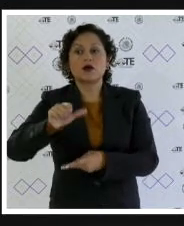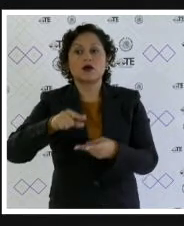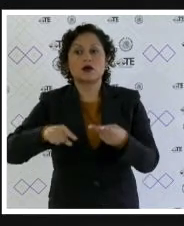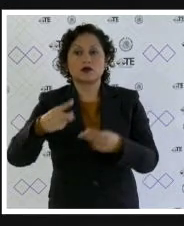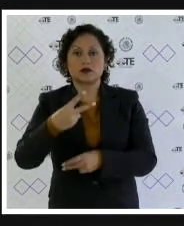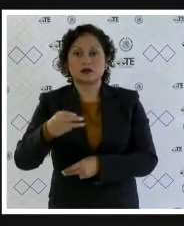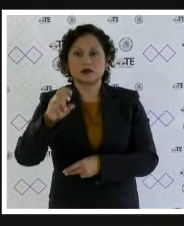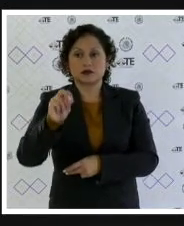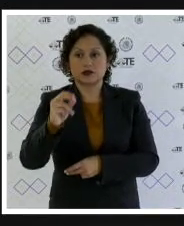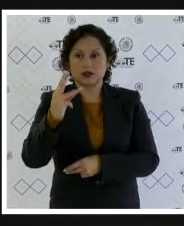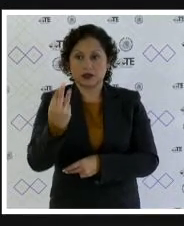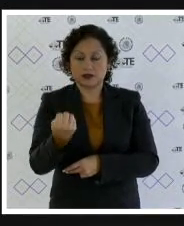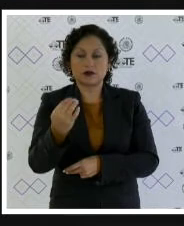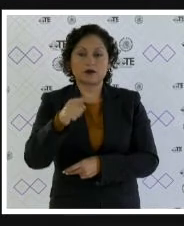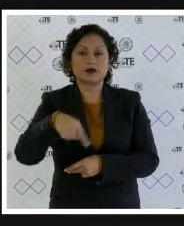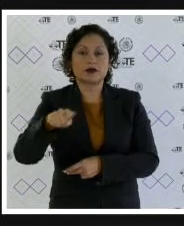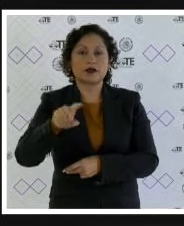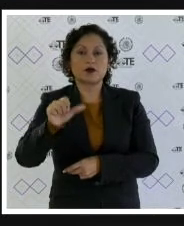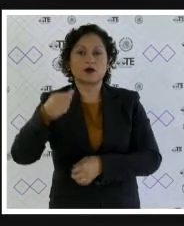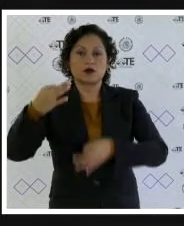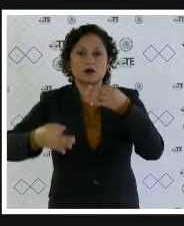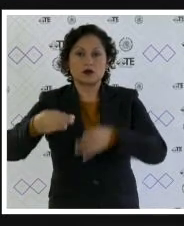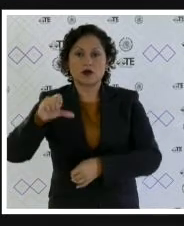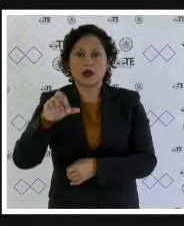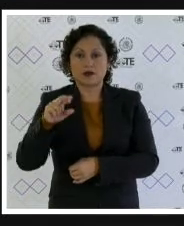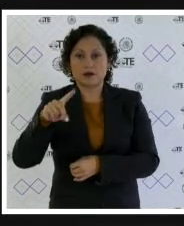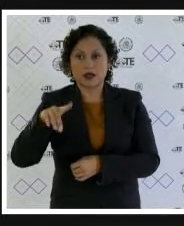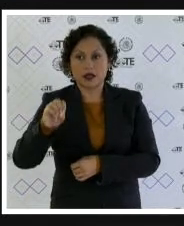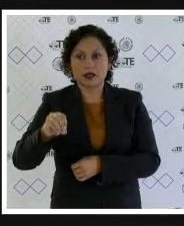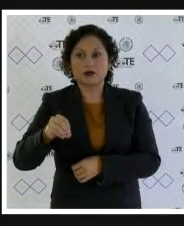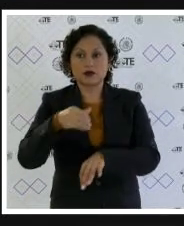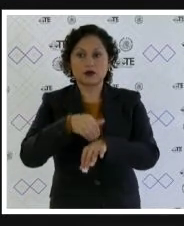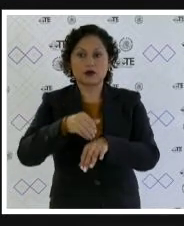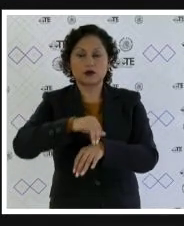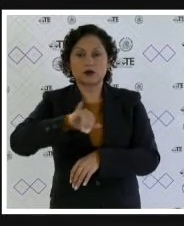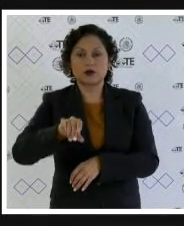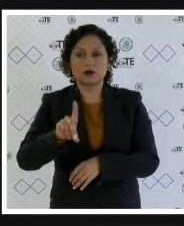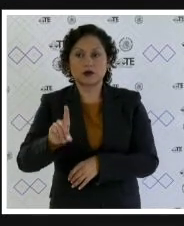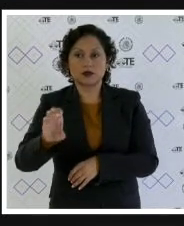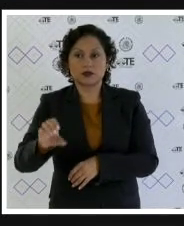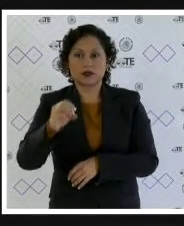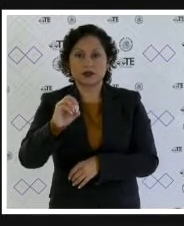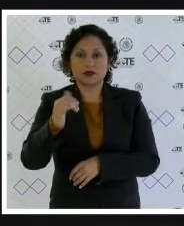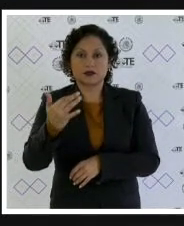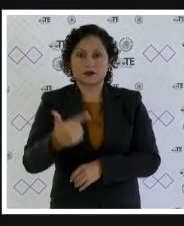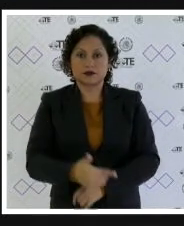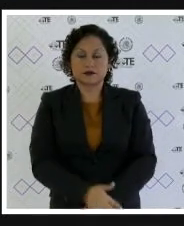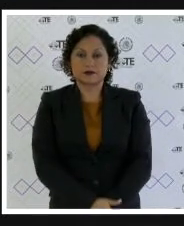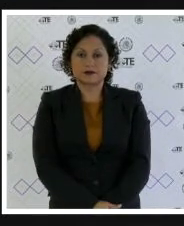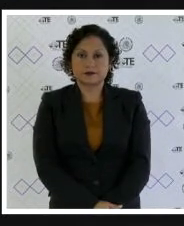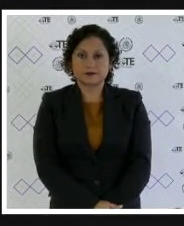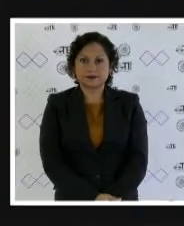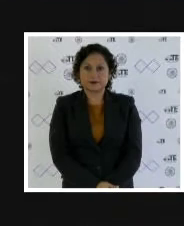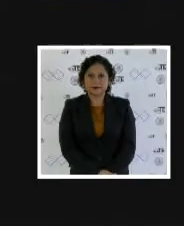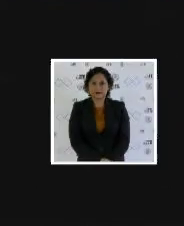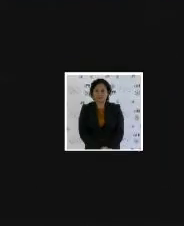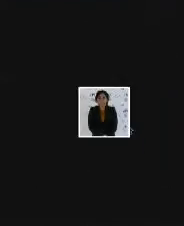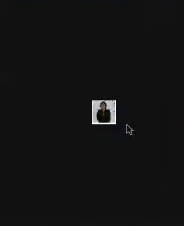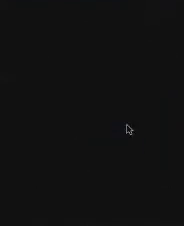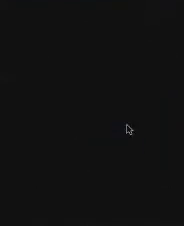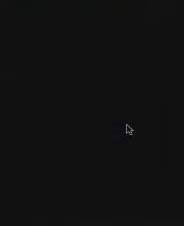concurrente referido por el colegiado armando ambrisa hernández en el juicio de la ciudadanía 057 de este año sería cuanto